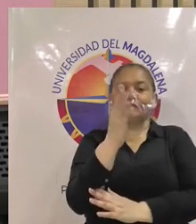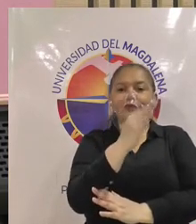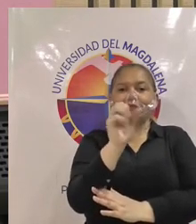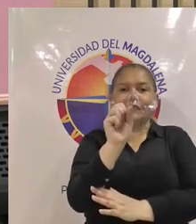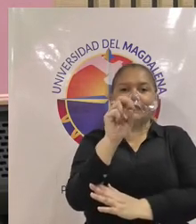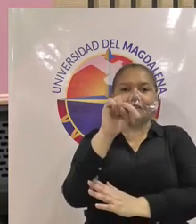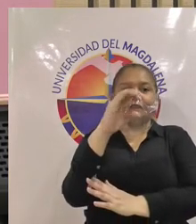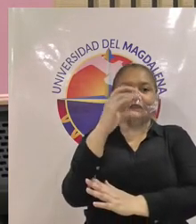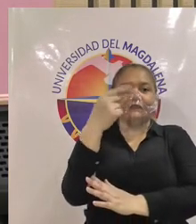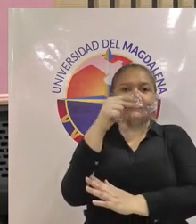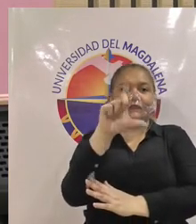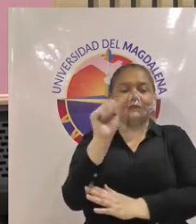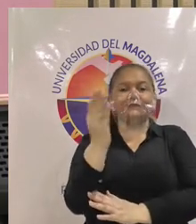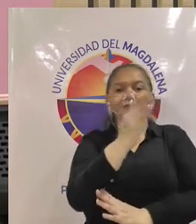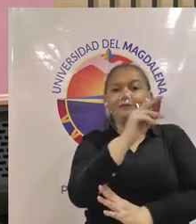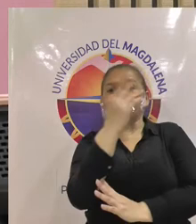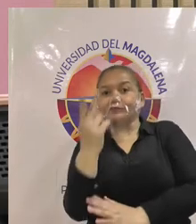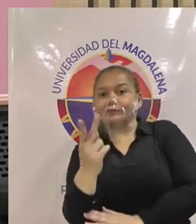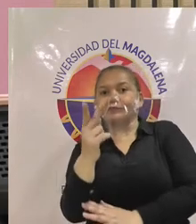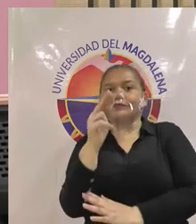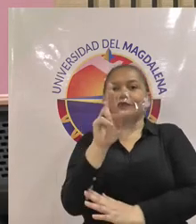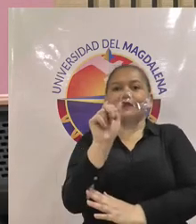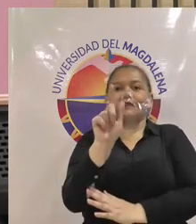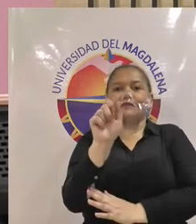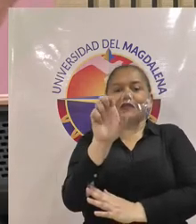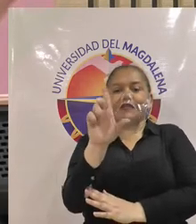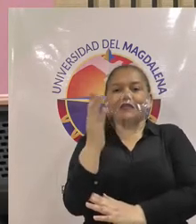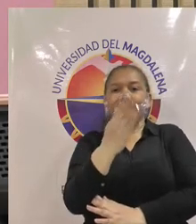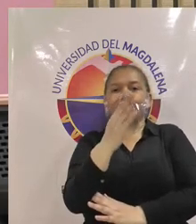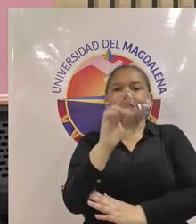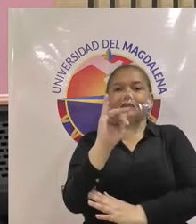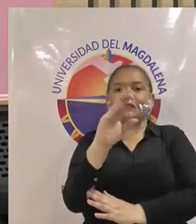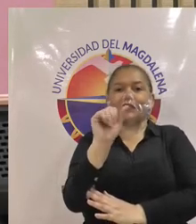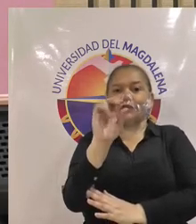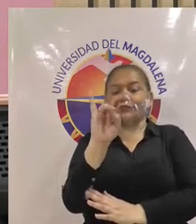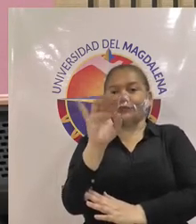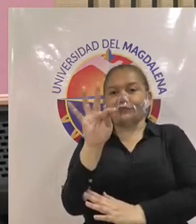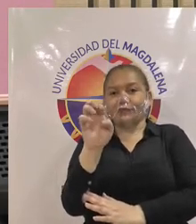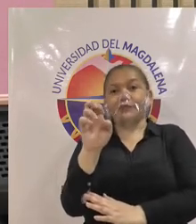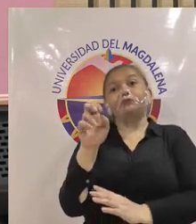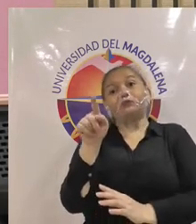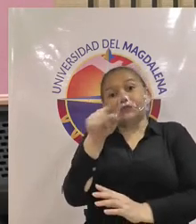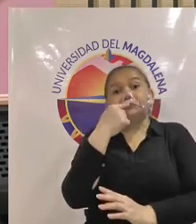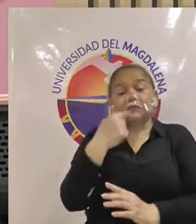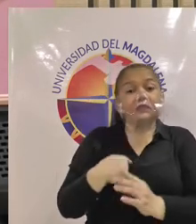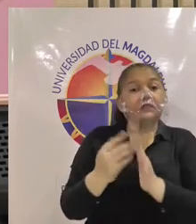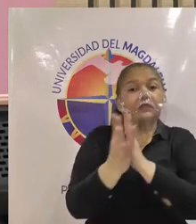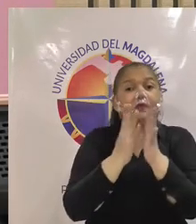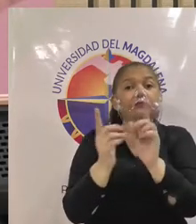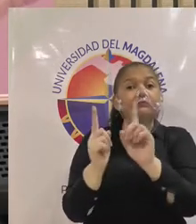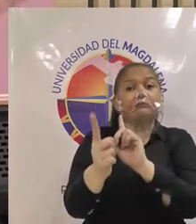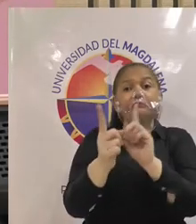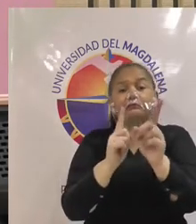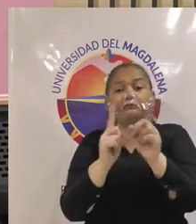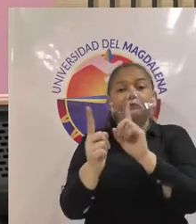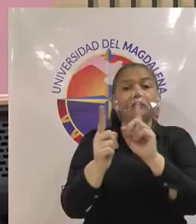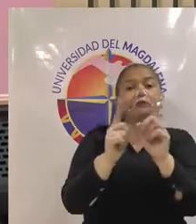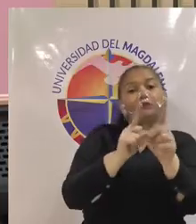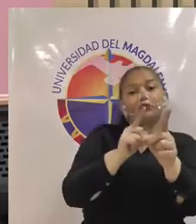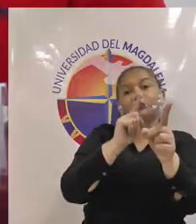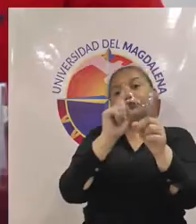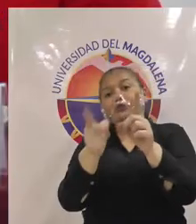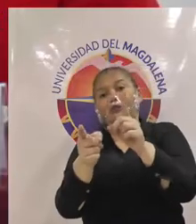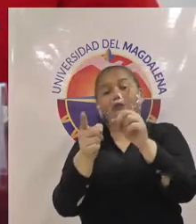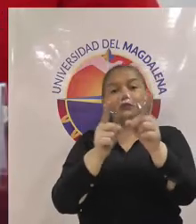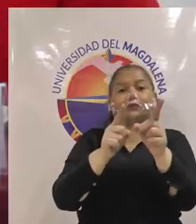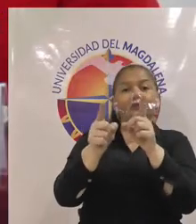Ebrat me han pedido ustedes dos que quieren intercalar es decir acá a uno de ustedes dos le va a tocar